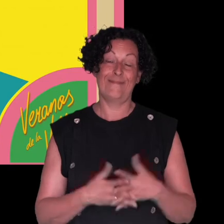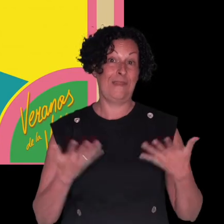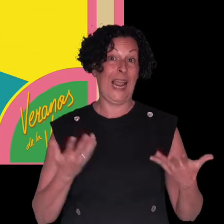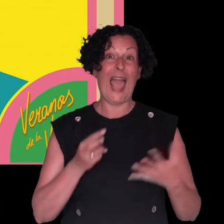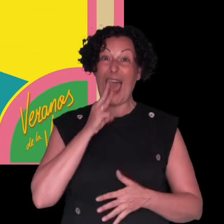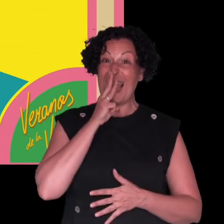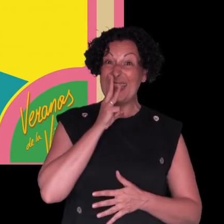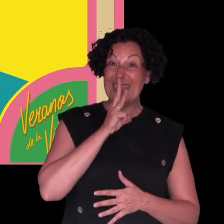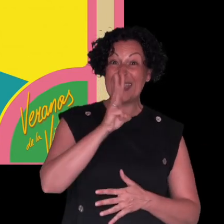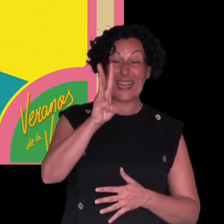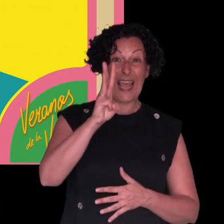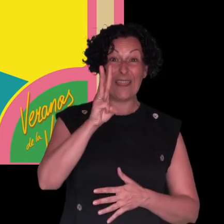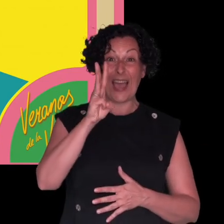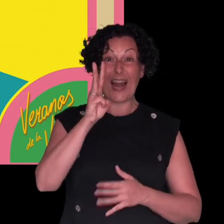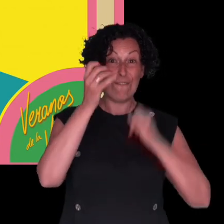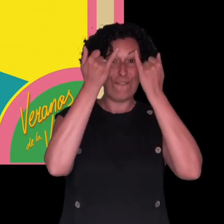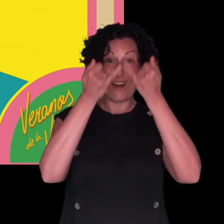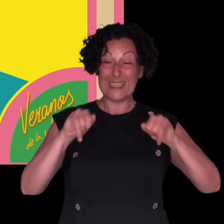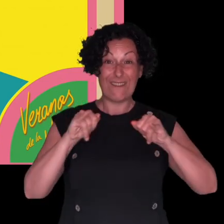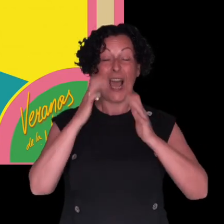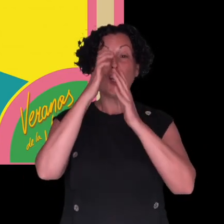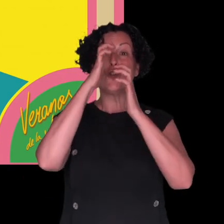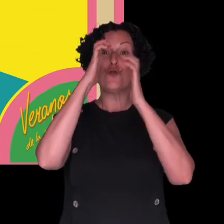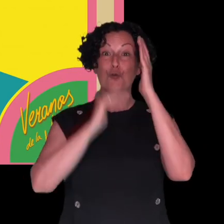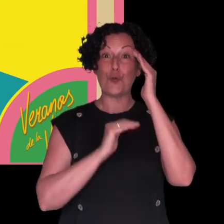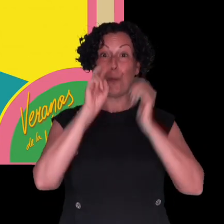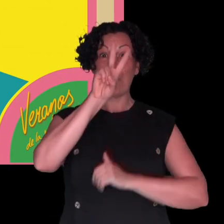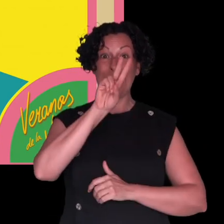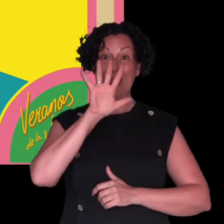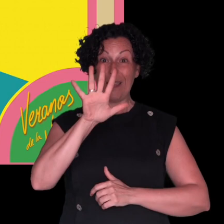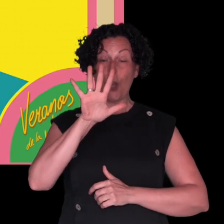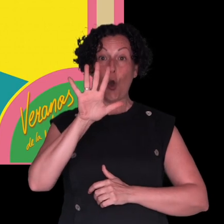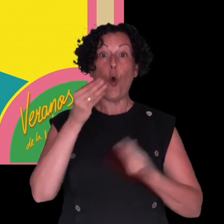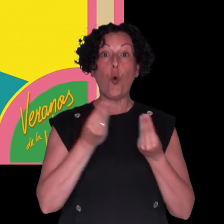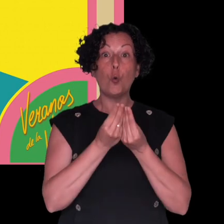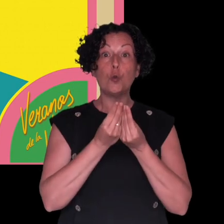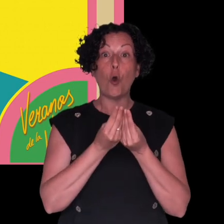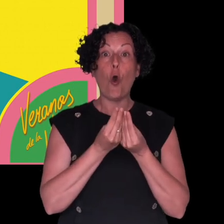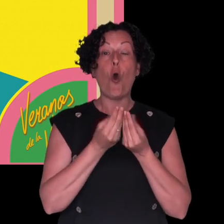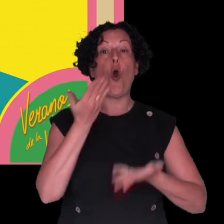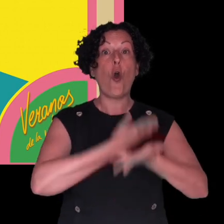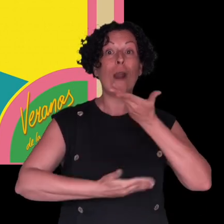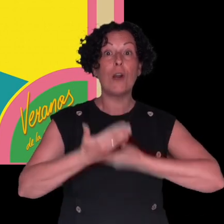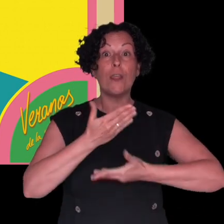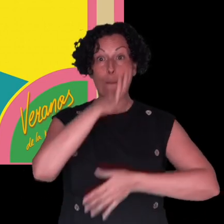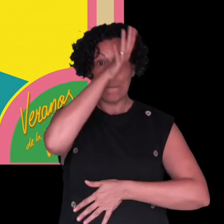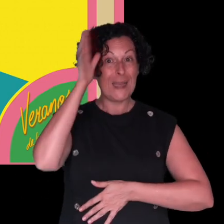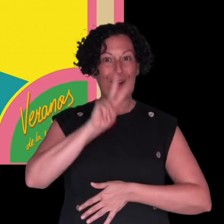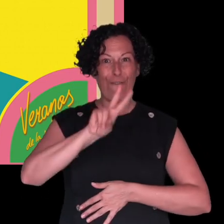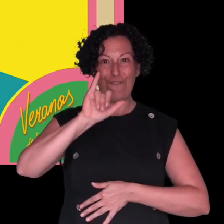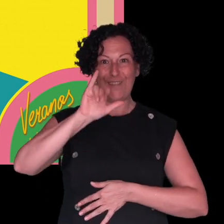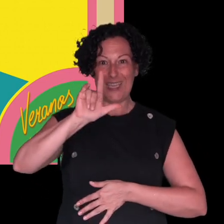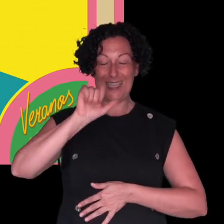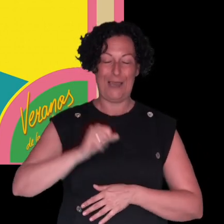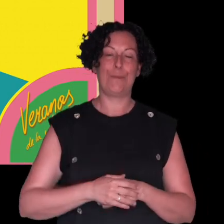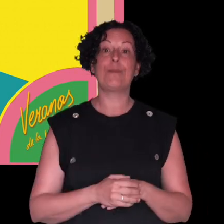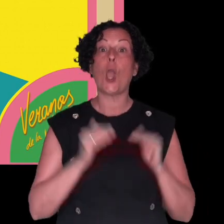Llega la tercera edición de la Sub-25 en colaboración con Veranos de la Villa. Por si aún